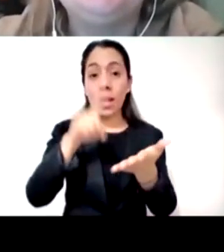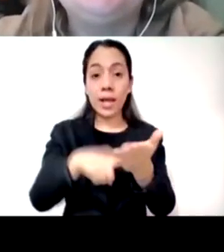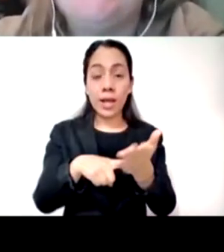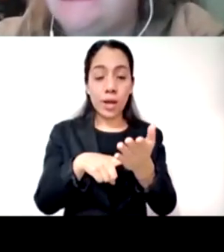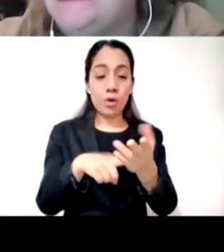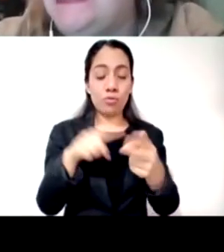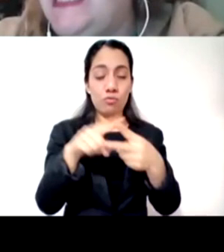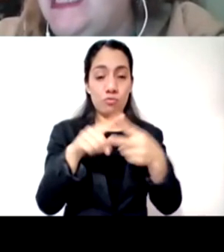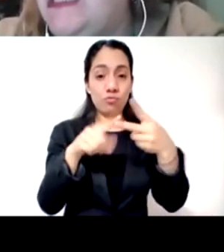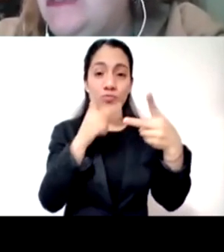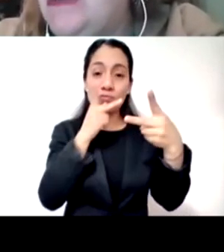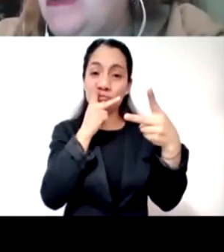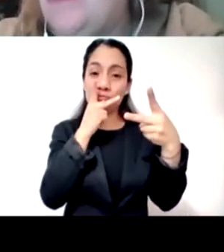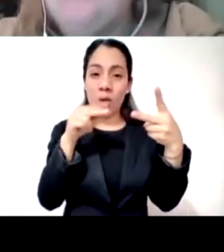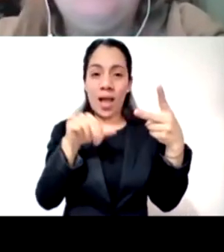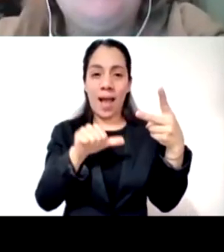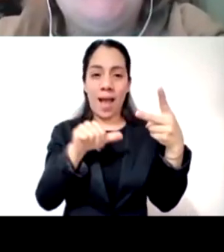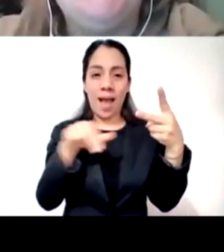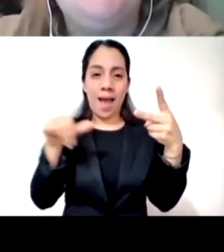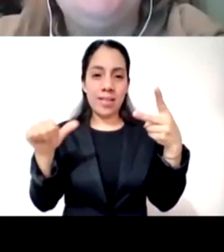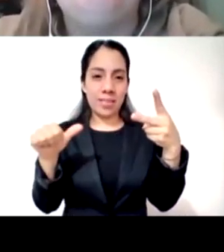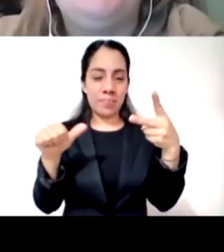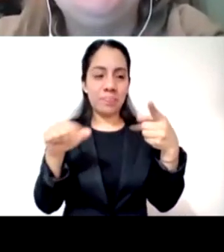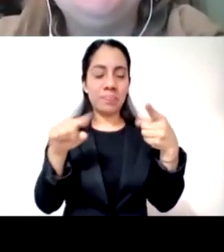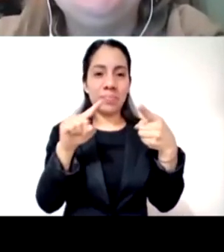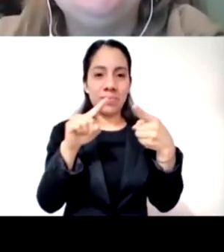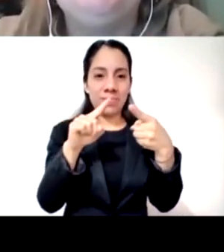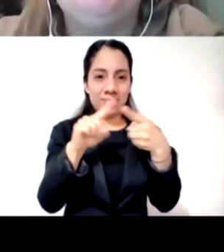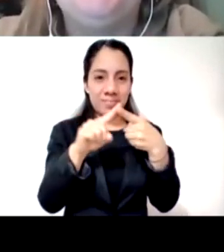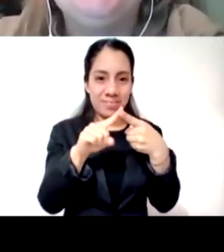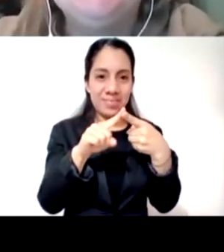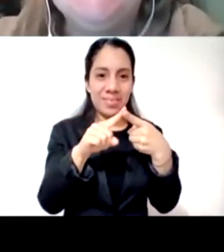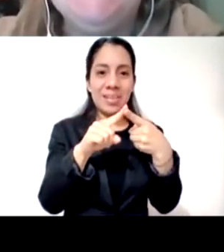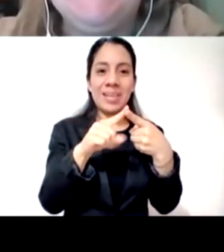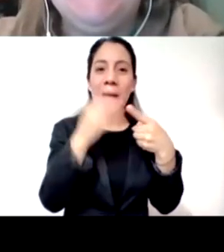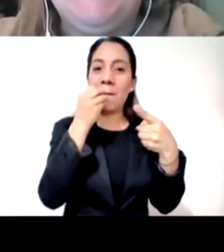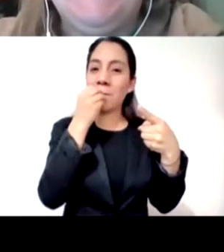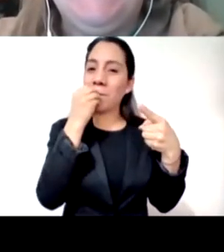diría serían órale padrísimo